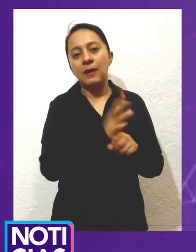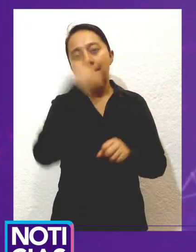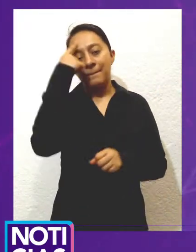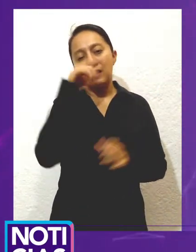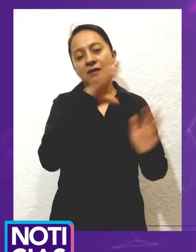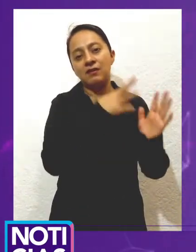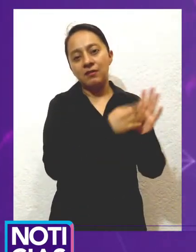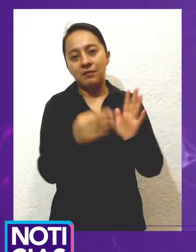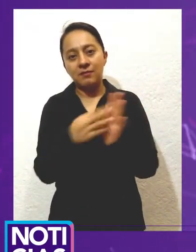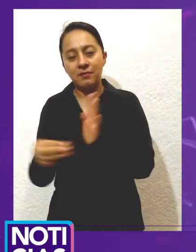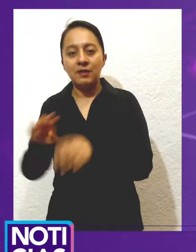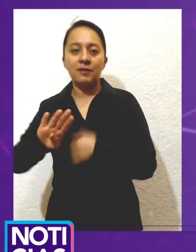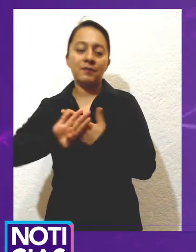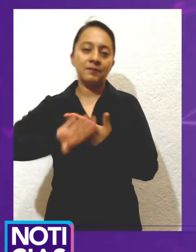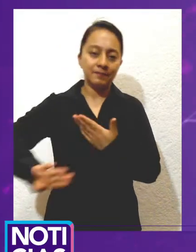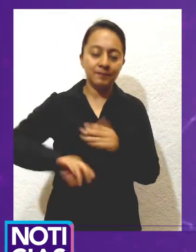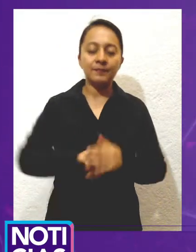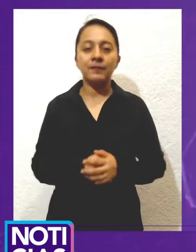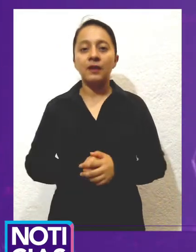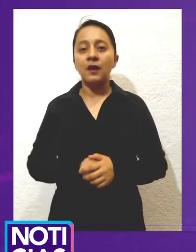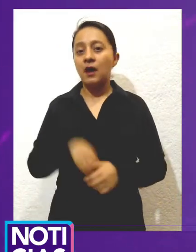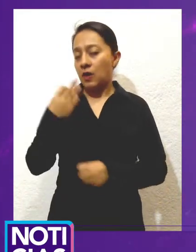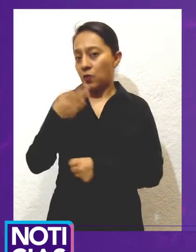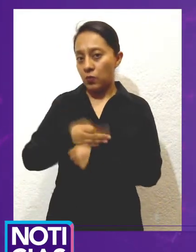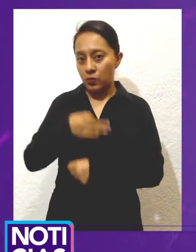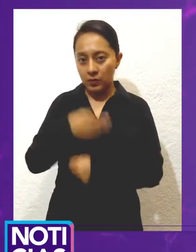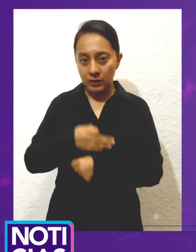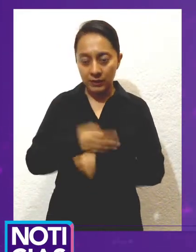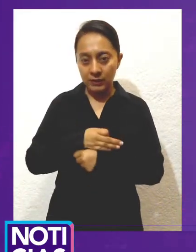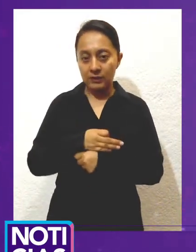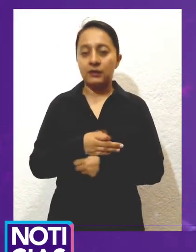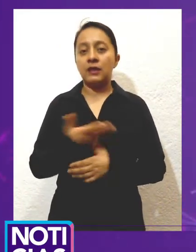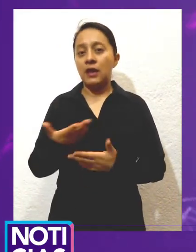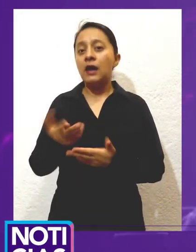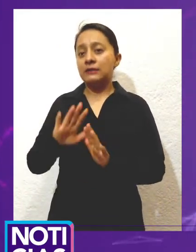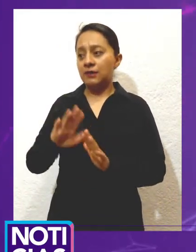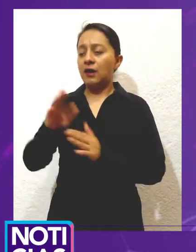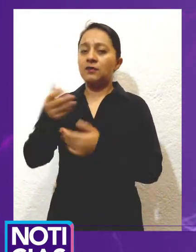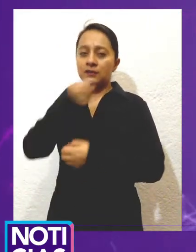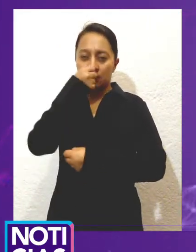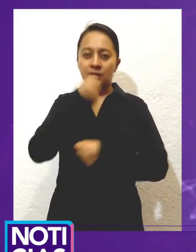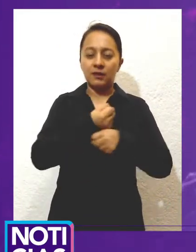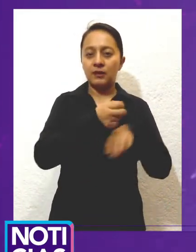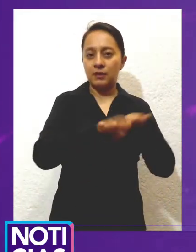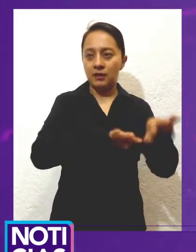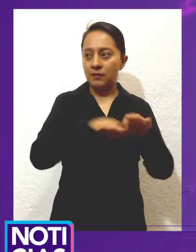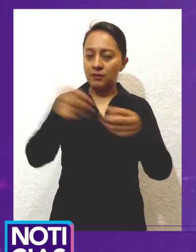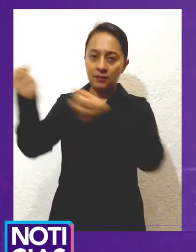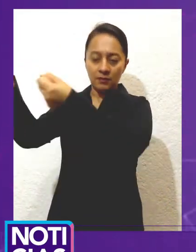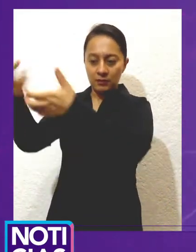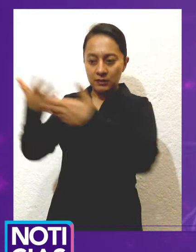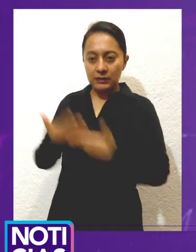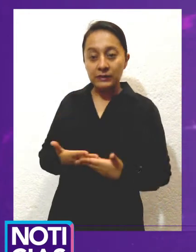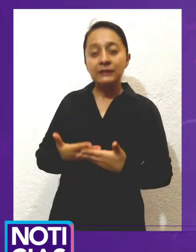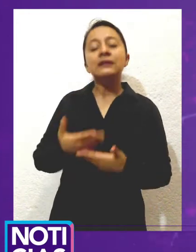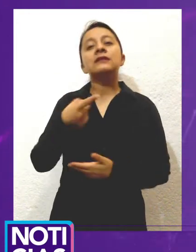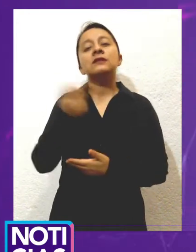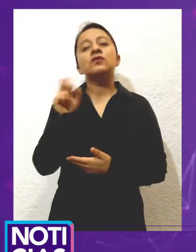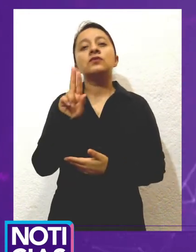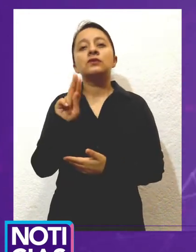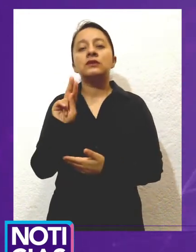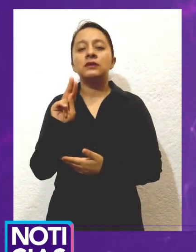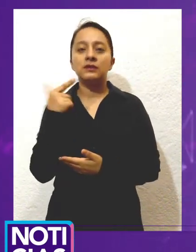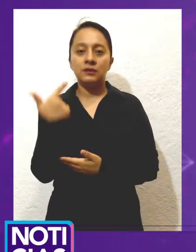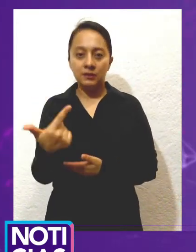son 187 de prácticamente todos los giros del sector de la